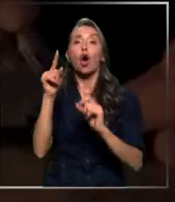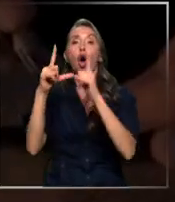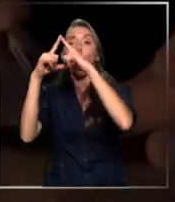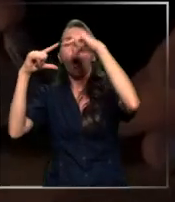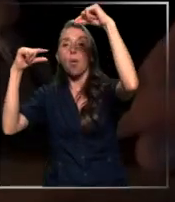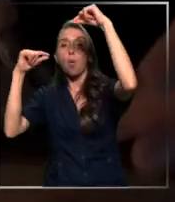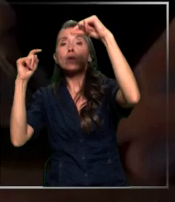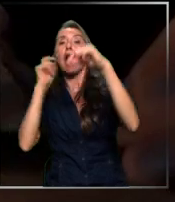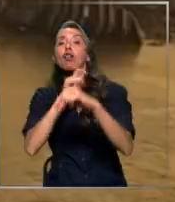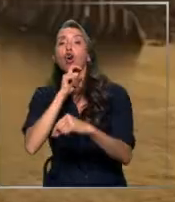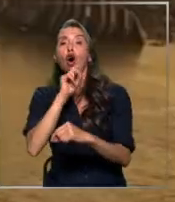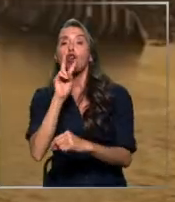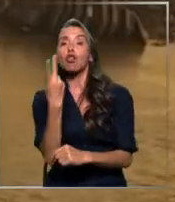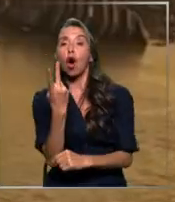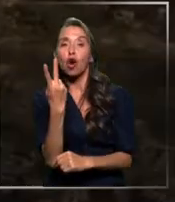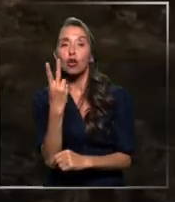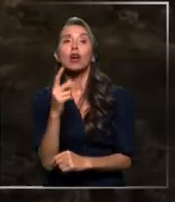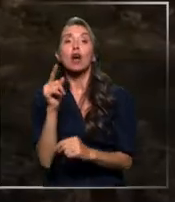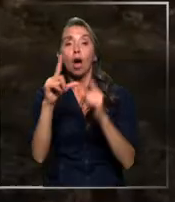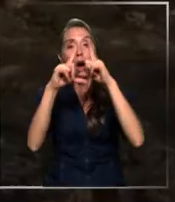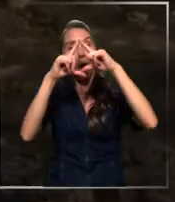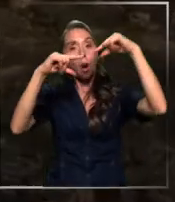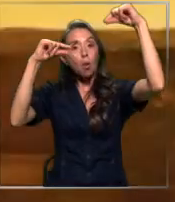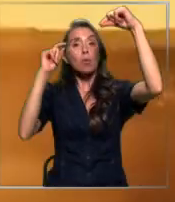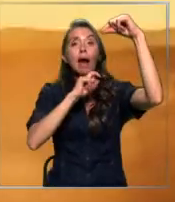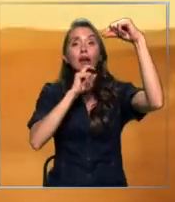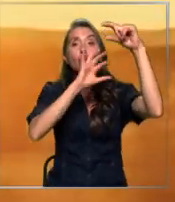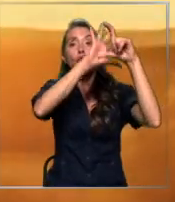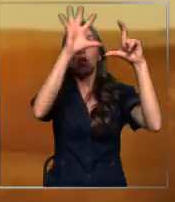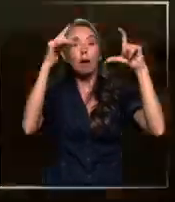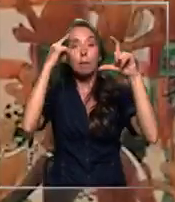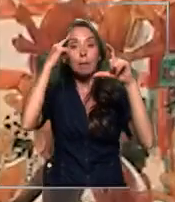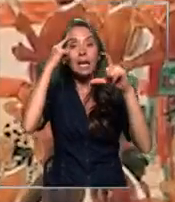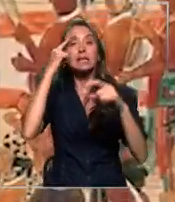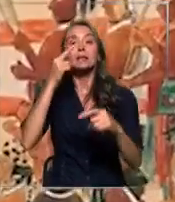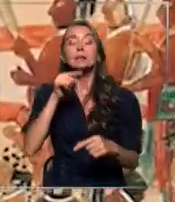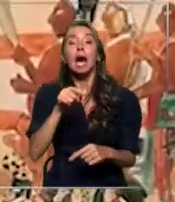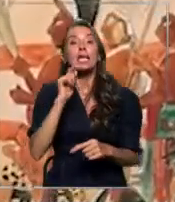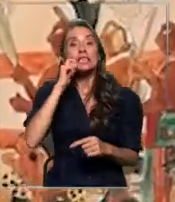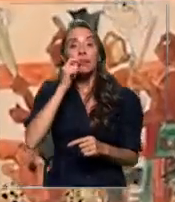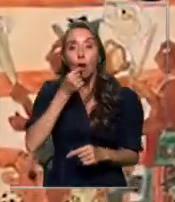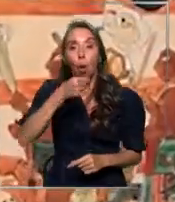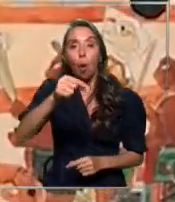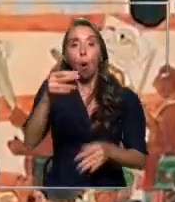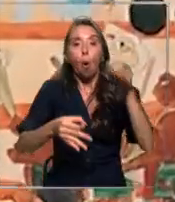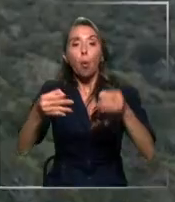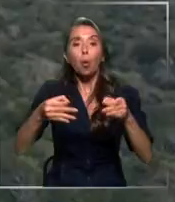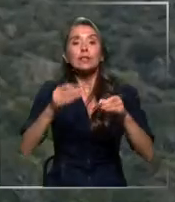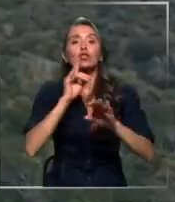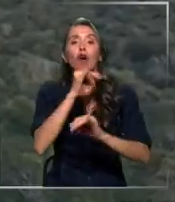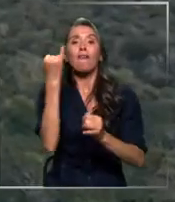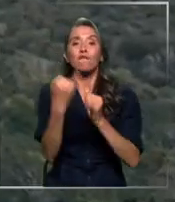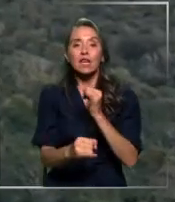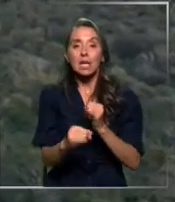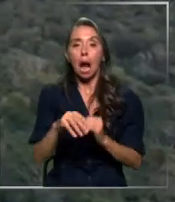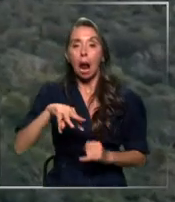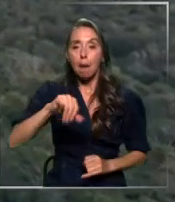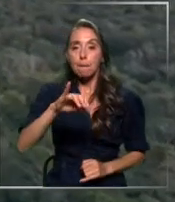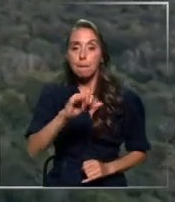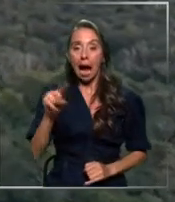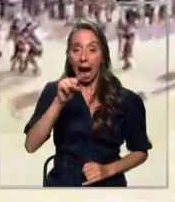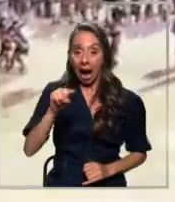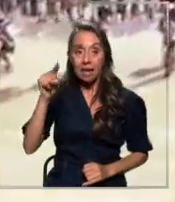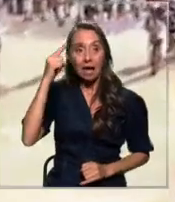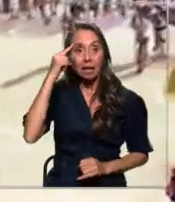la luna teñida de rojo siempre se ha relacionado al juicio final. Mientras los mayas creían que era una